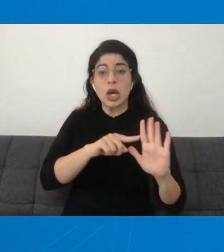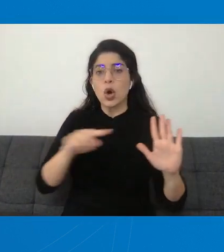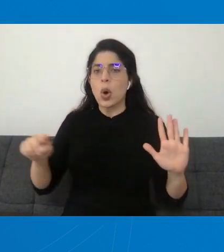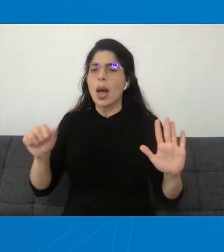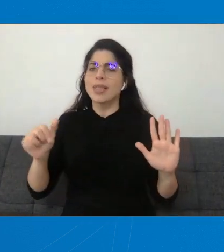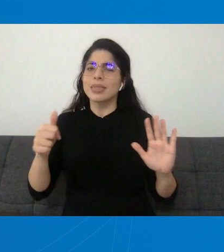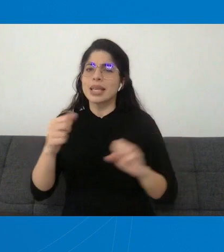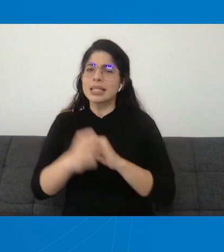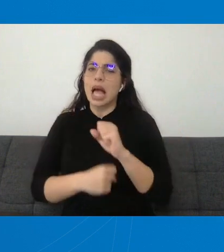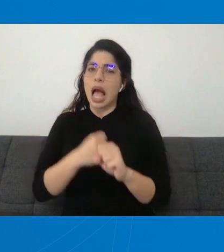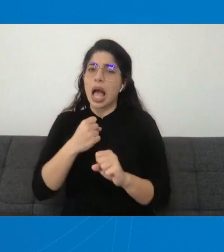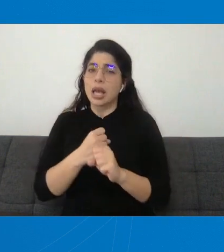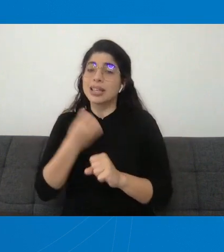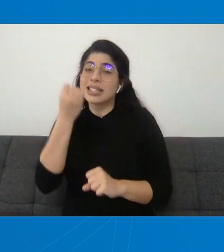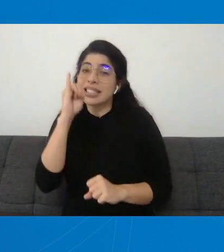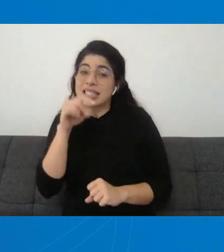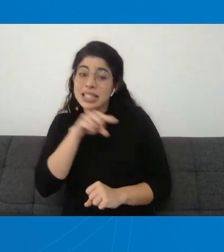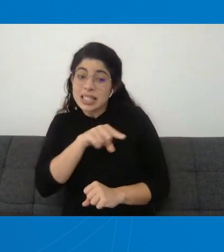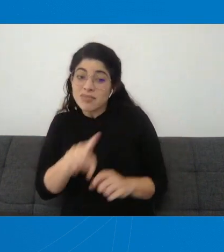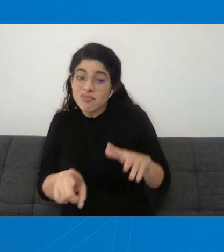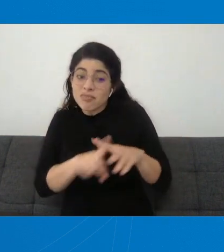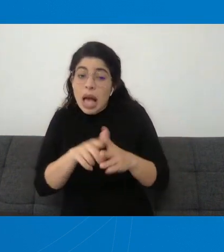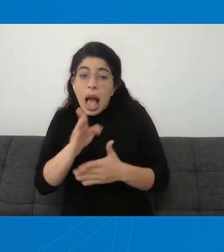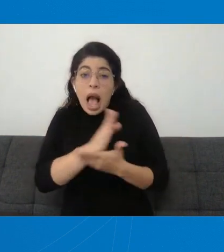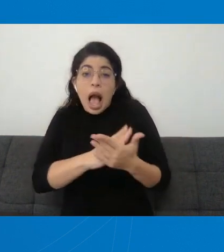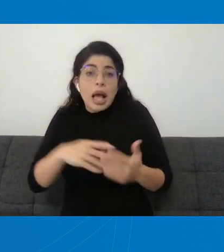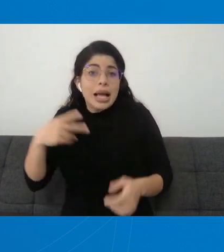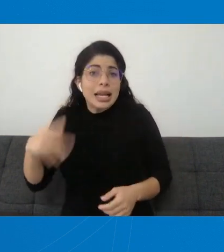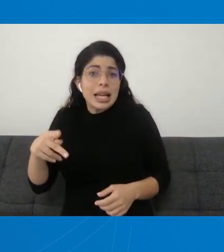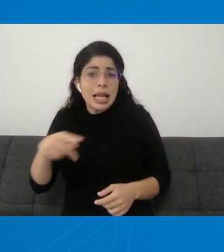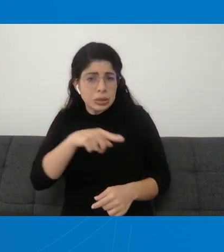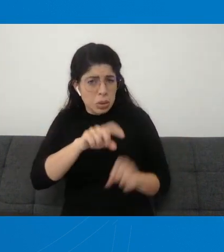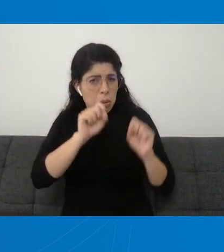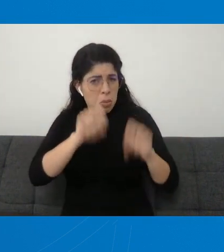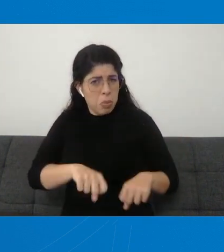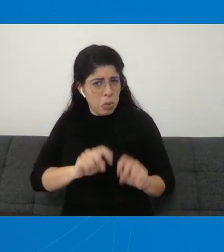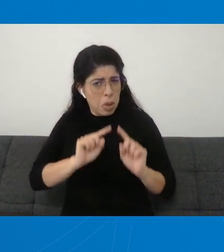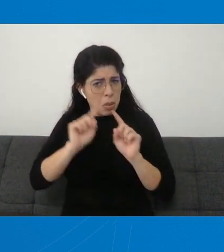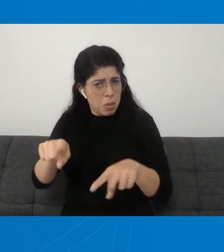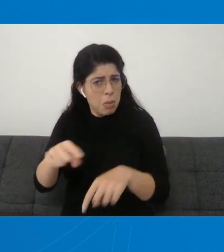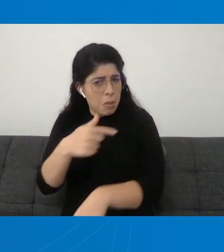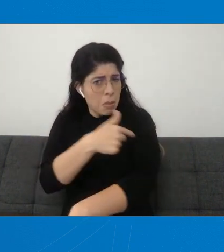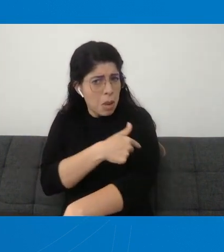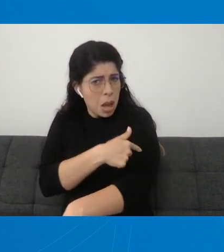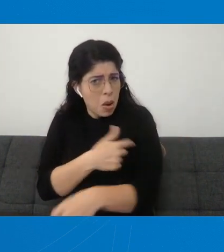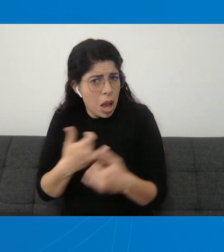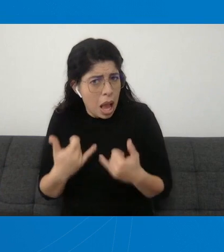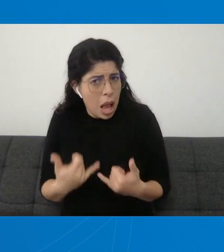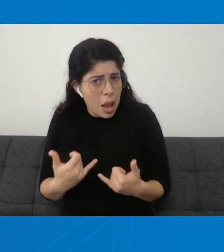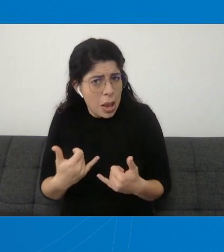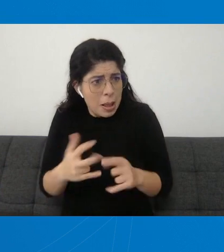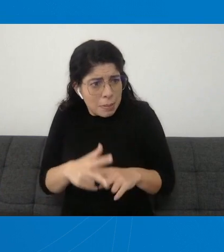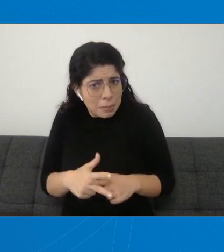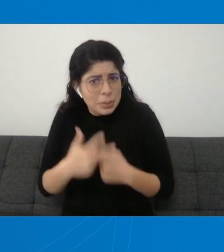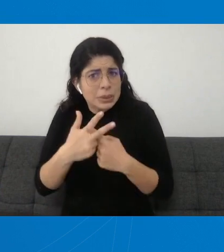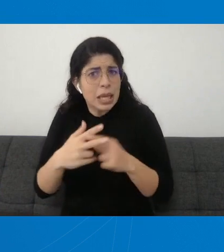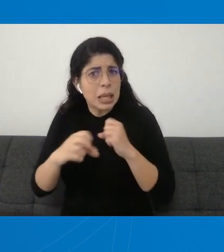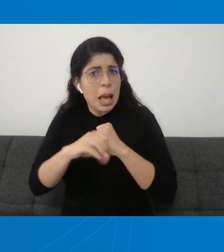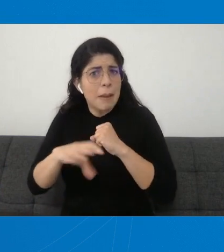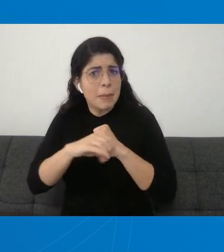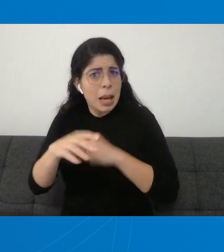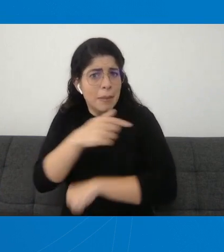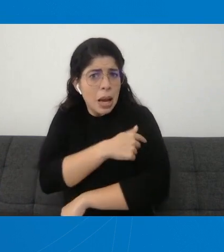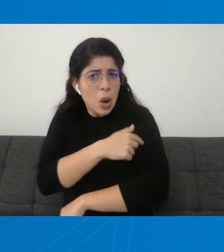con ciertos factores de riesgo, pueden también vacunarse en esta parte de la campaña de vacunación.